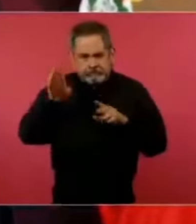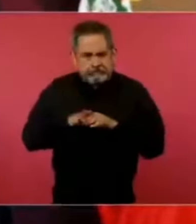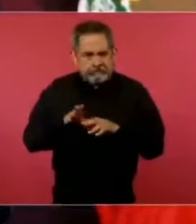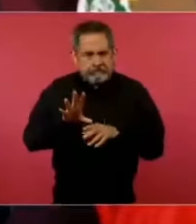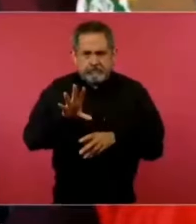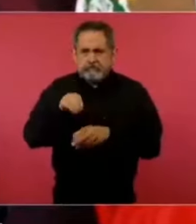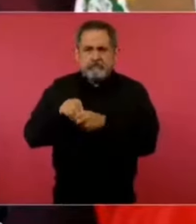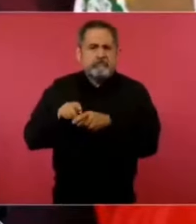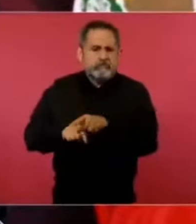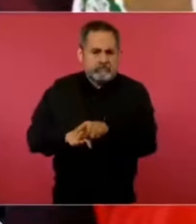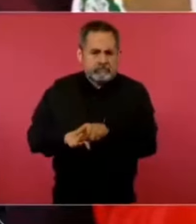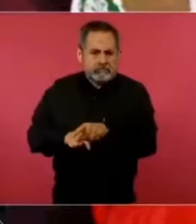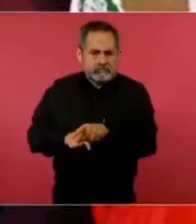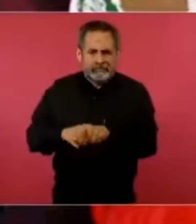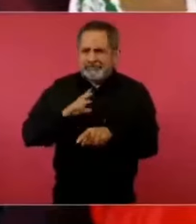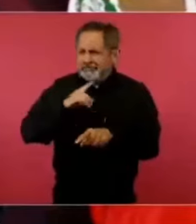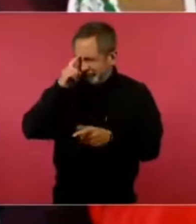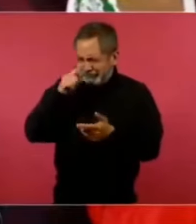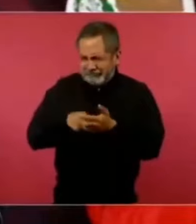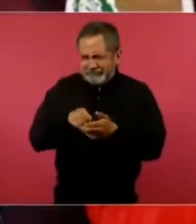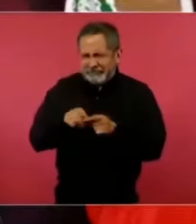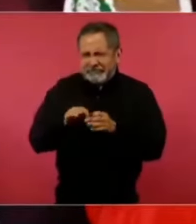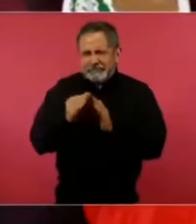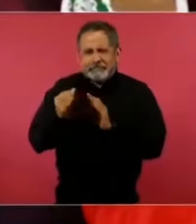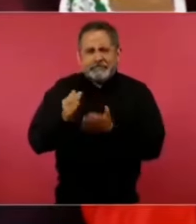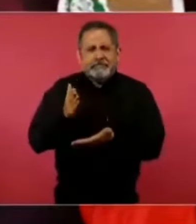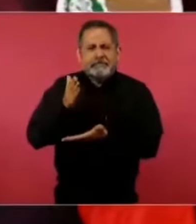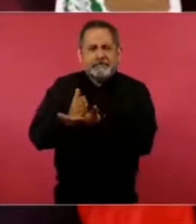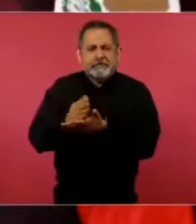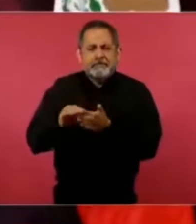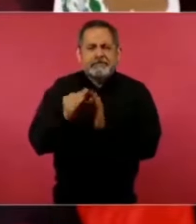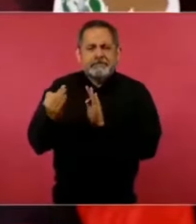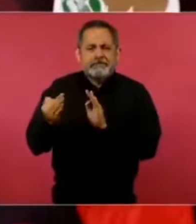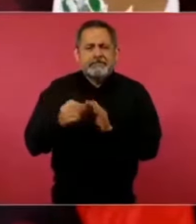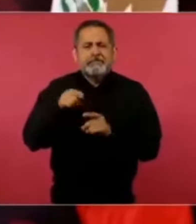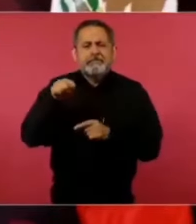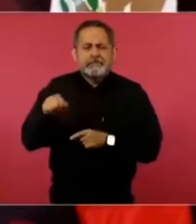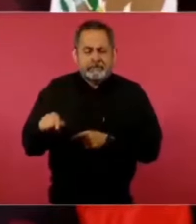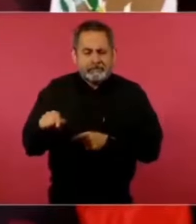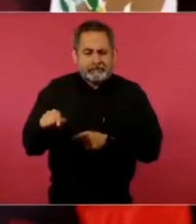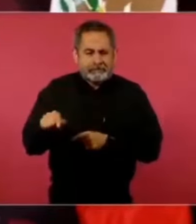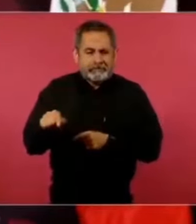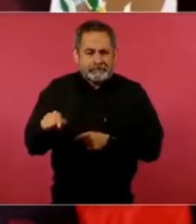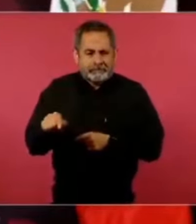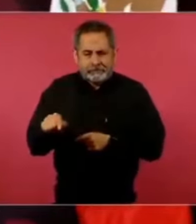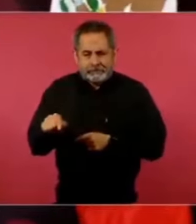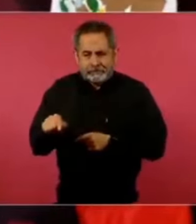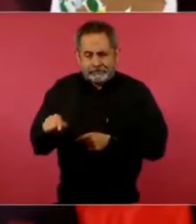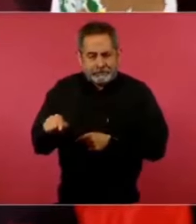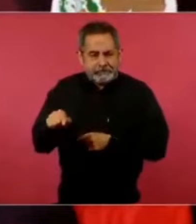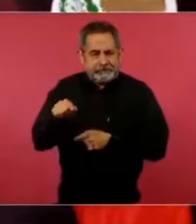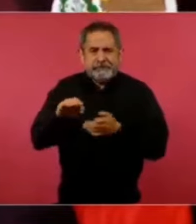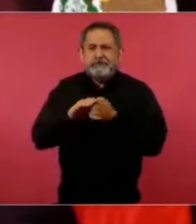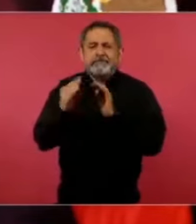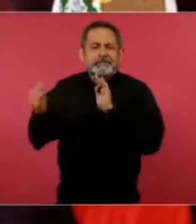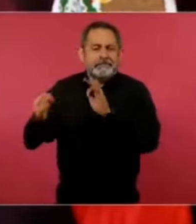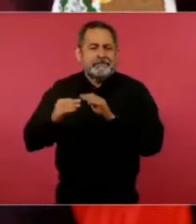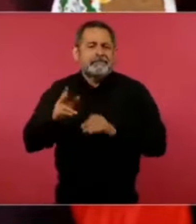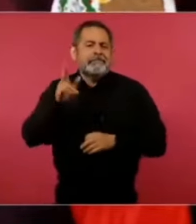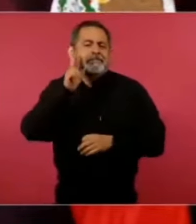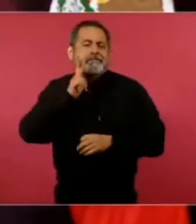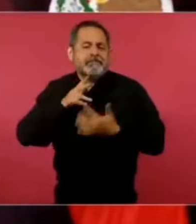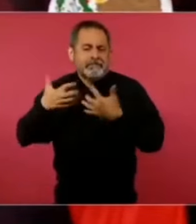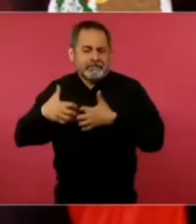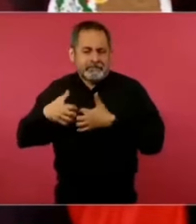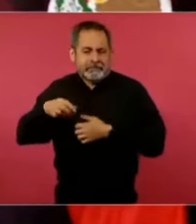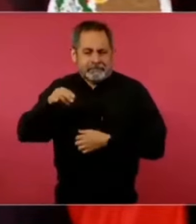tomemos, hay una estación cerca ahí de donde está la refinería de